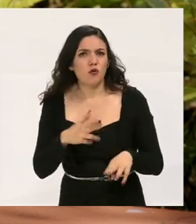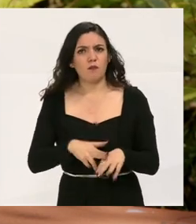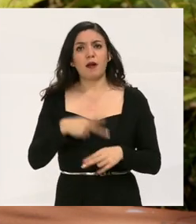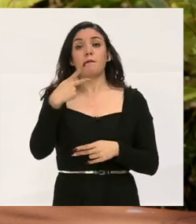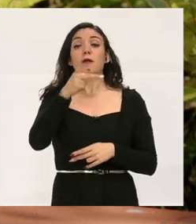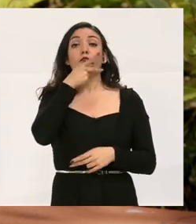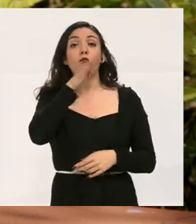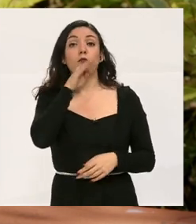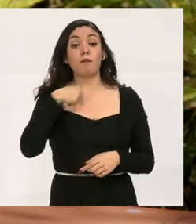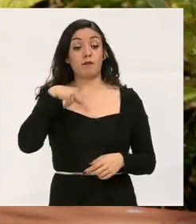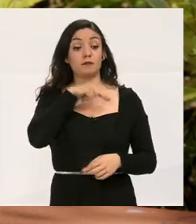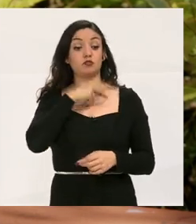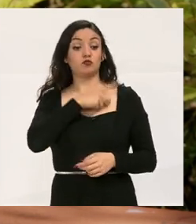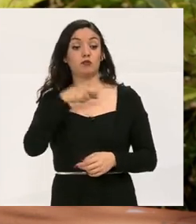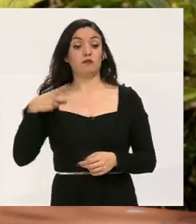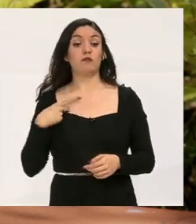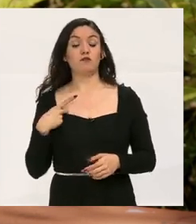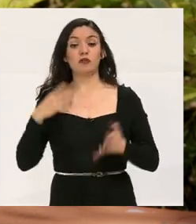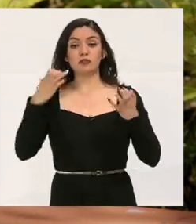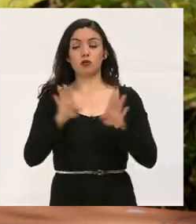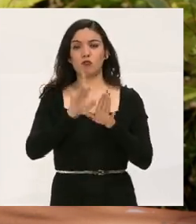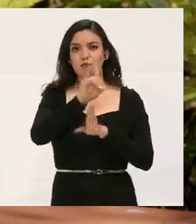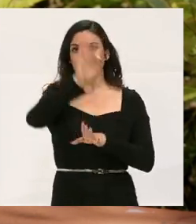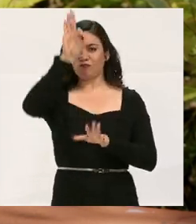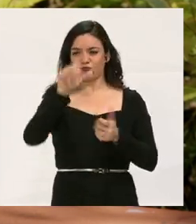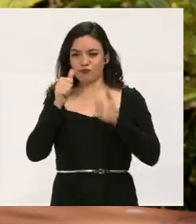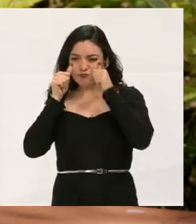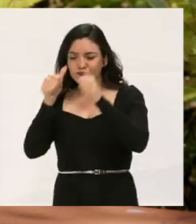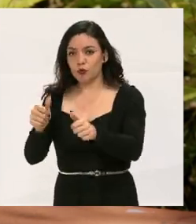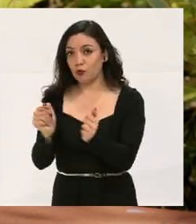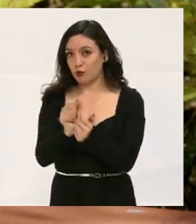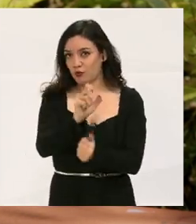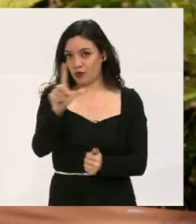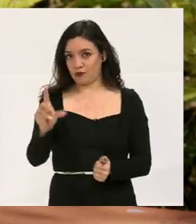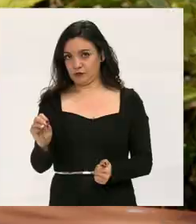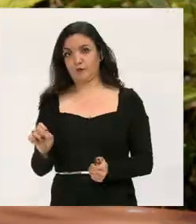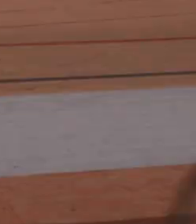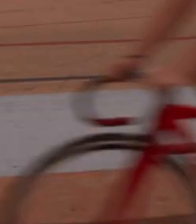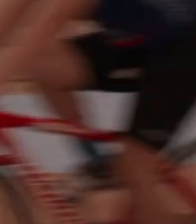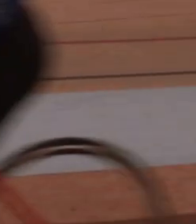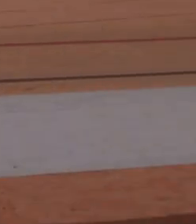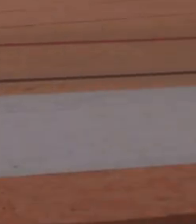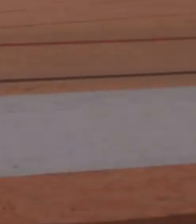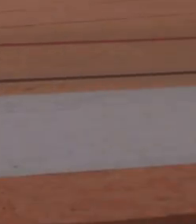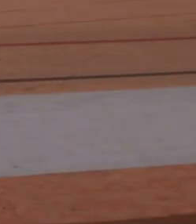una vida normal. Pero sí como papás tenemos que estar al cien con ellos.